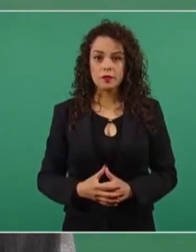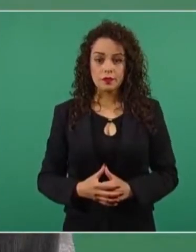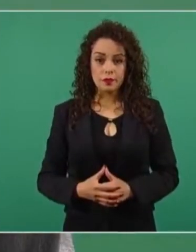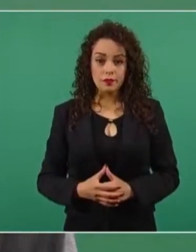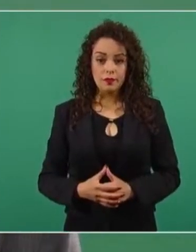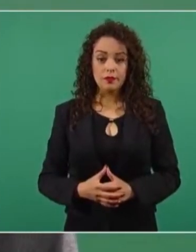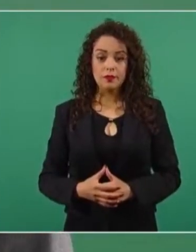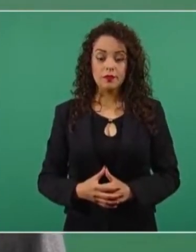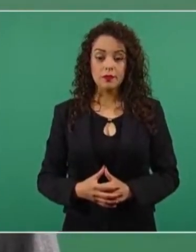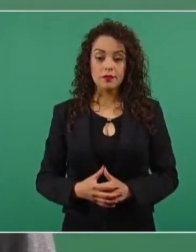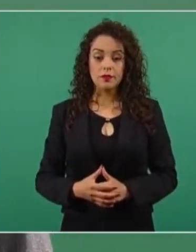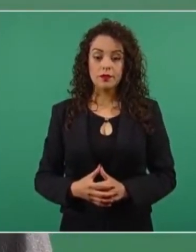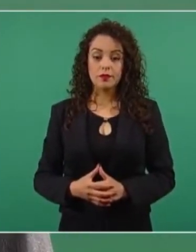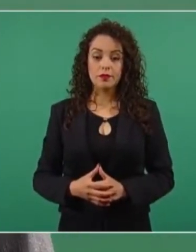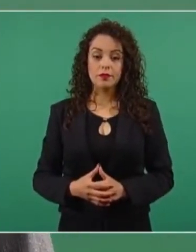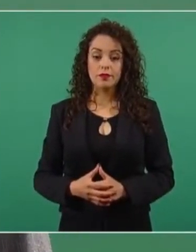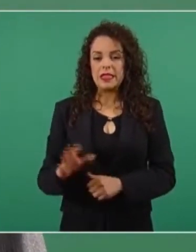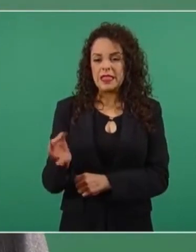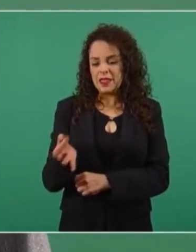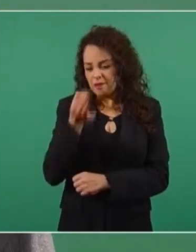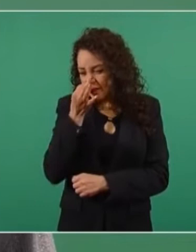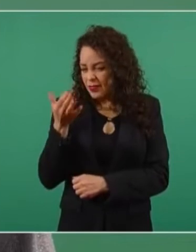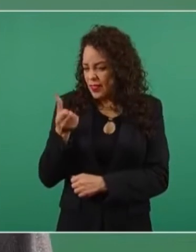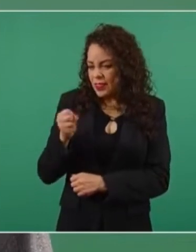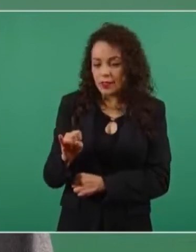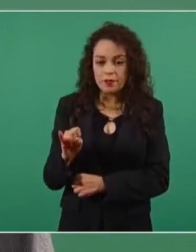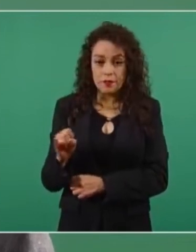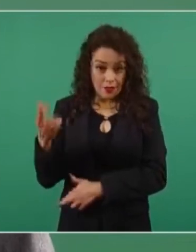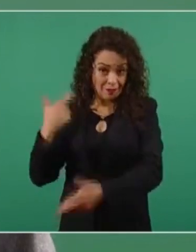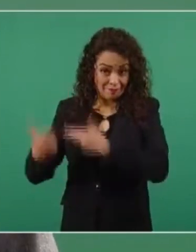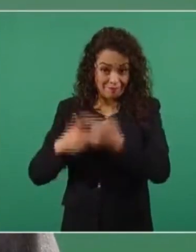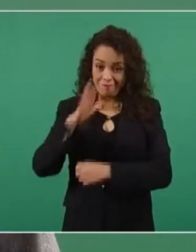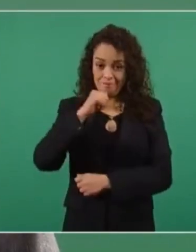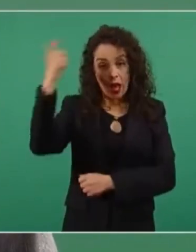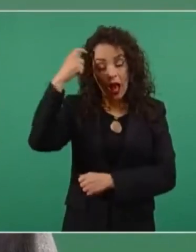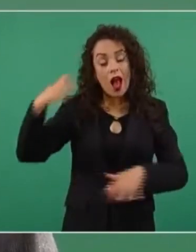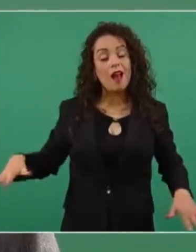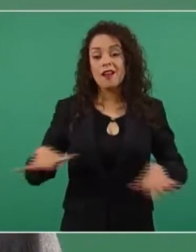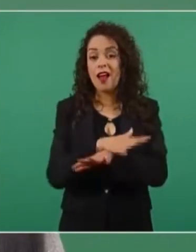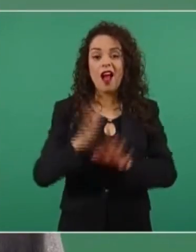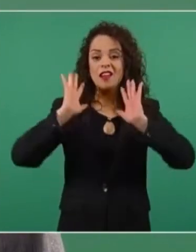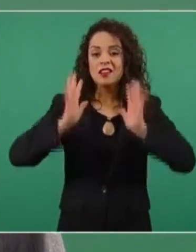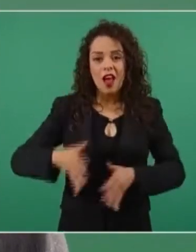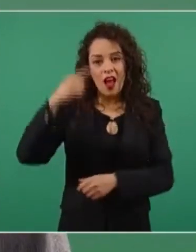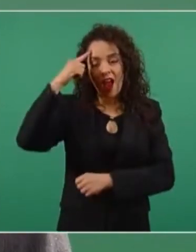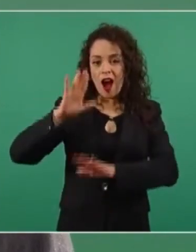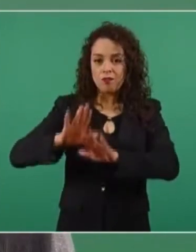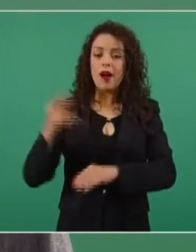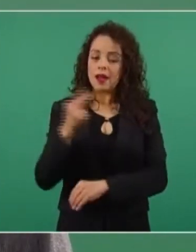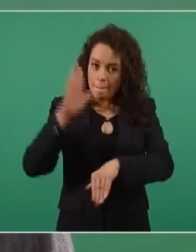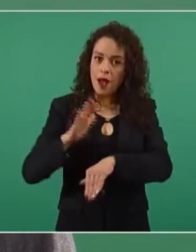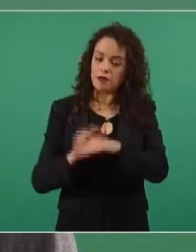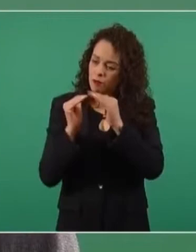casi, para no ser tan tajantes, irreversible, el cambio de mentalidad. Que avancemos más